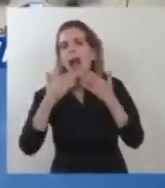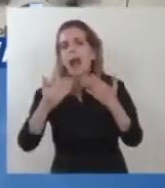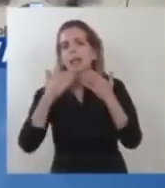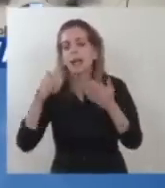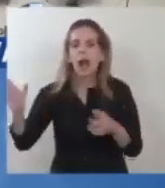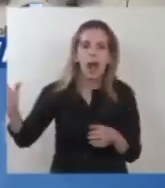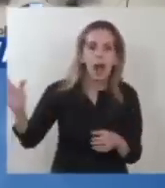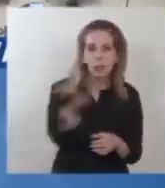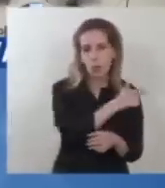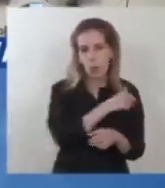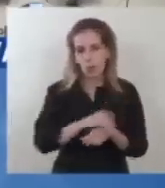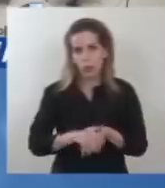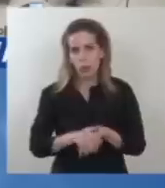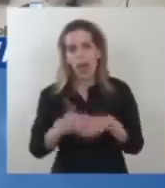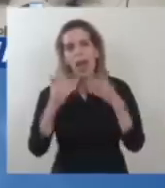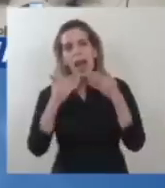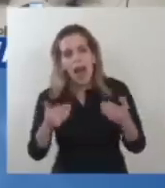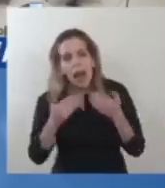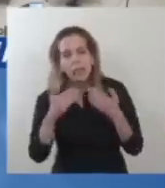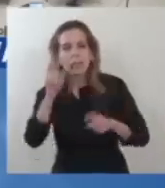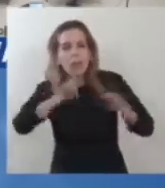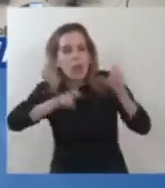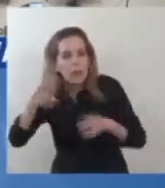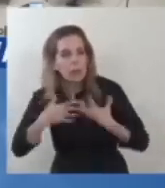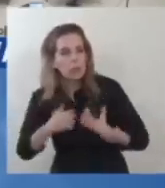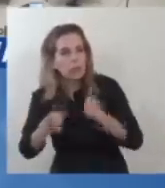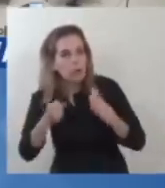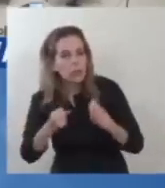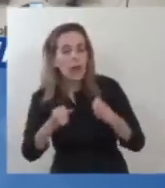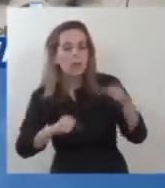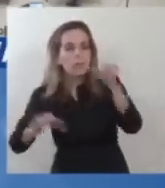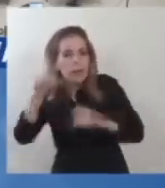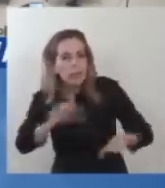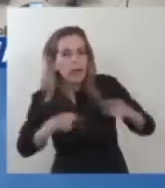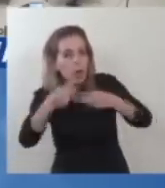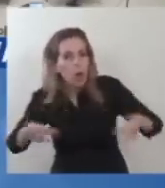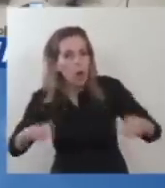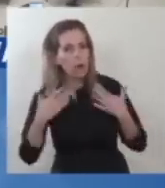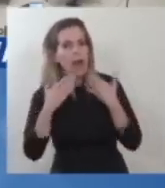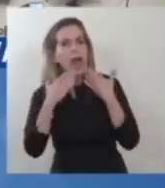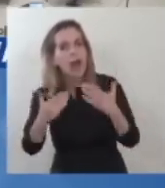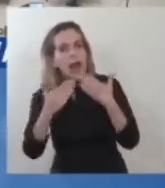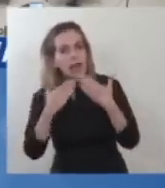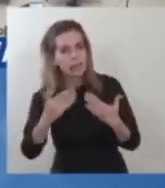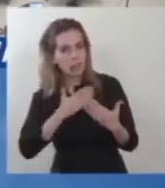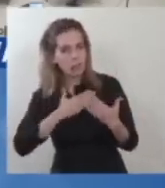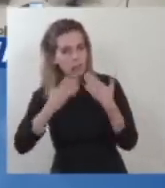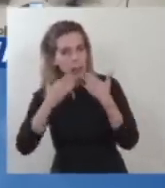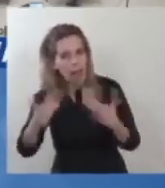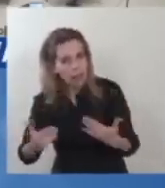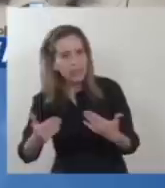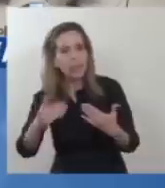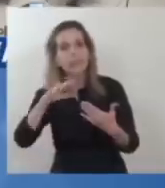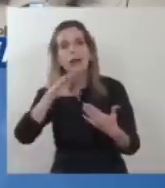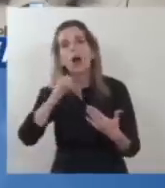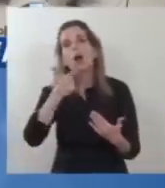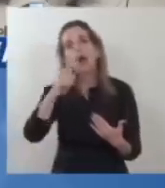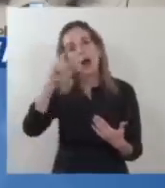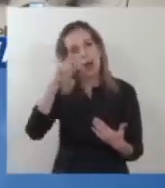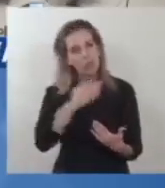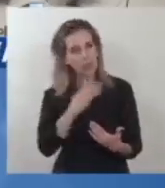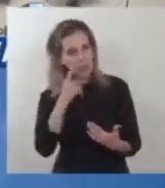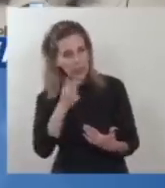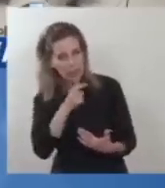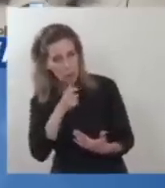ellos, a todos los que pusieron el esfuerzo. Mi gratitud a Josefina, creo que